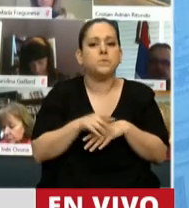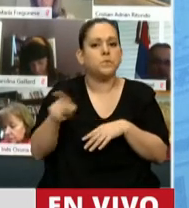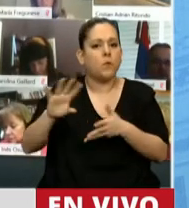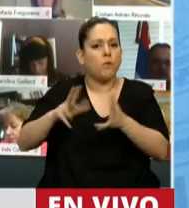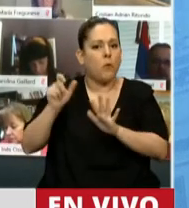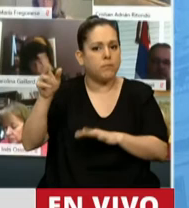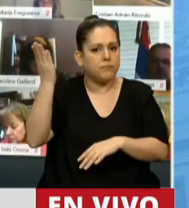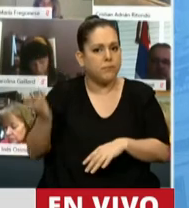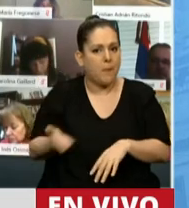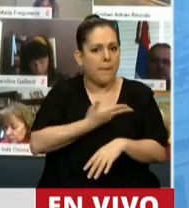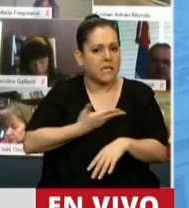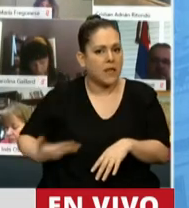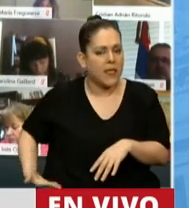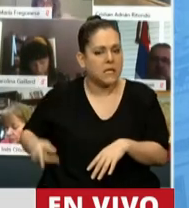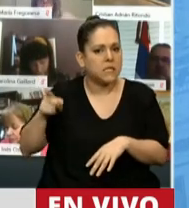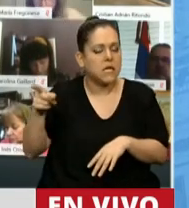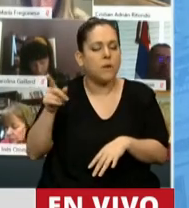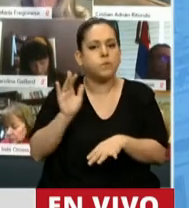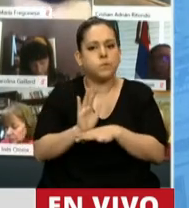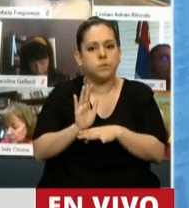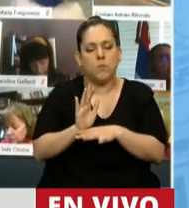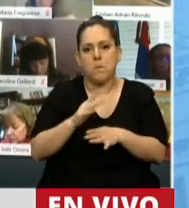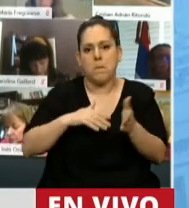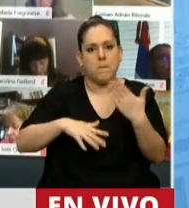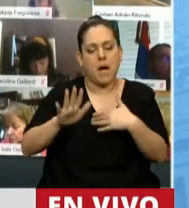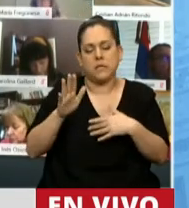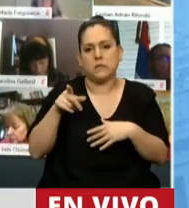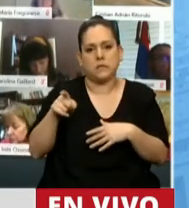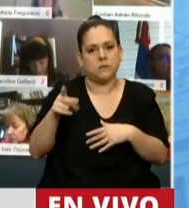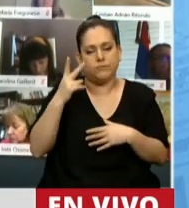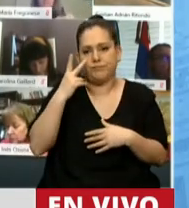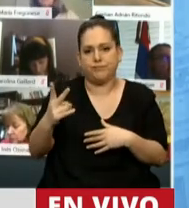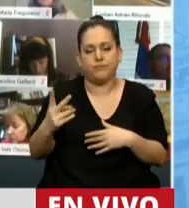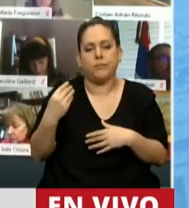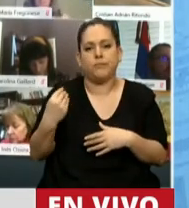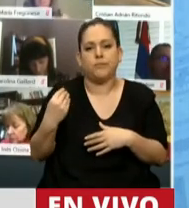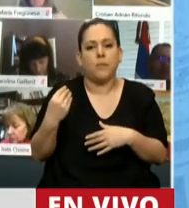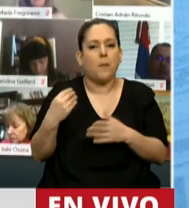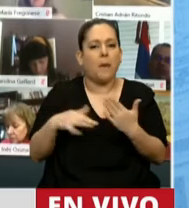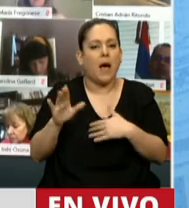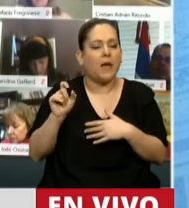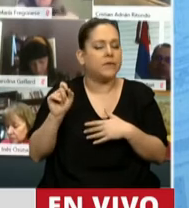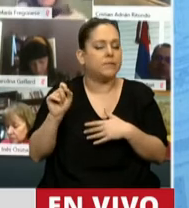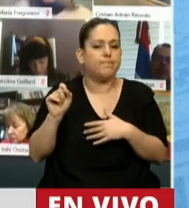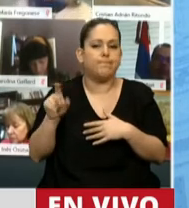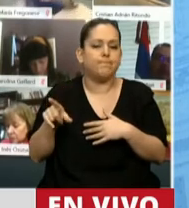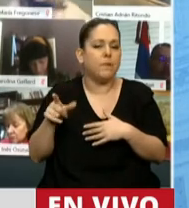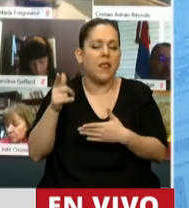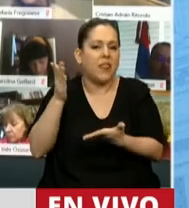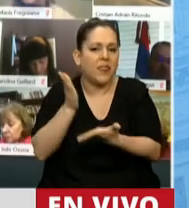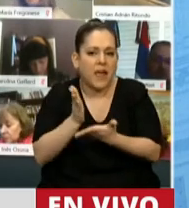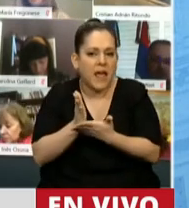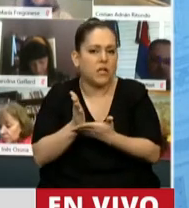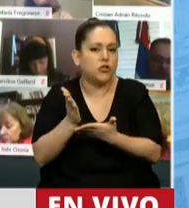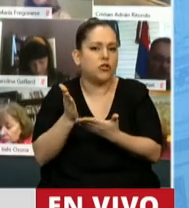más extraordinarias y excepcionalmente hablando en materia de derechos